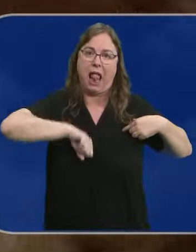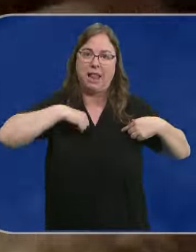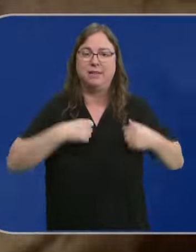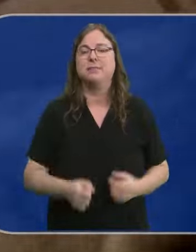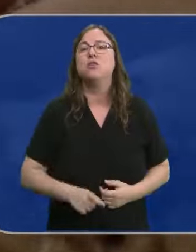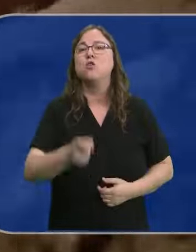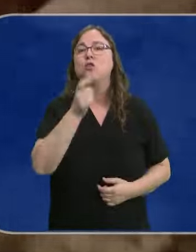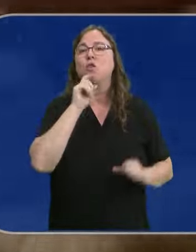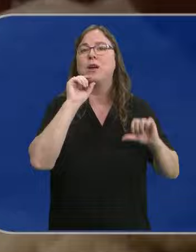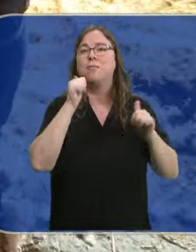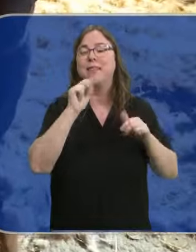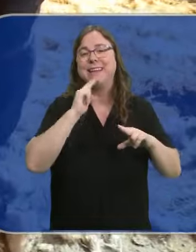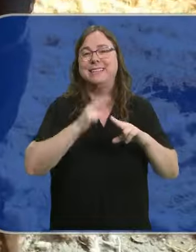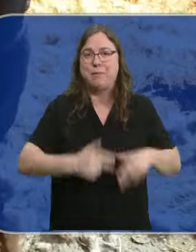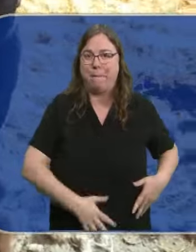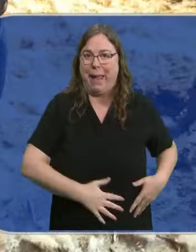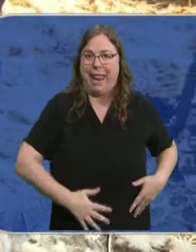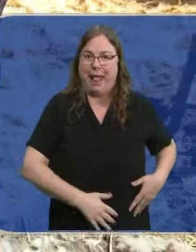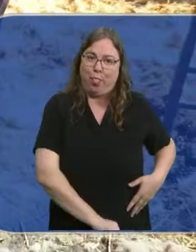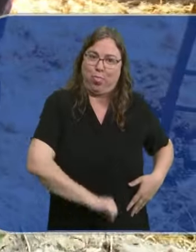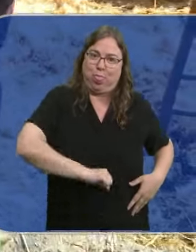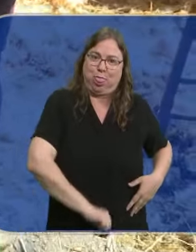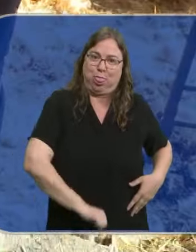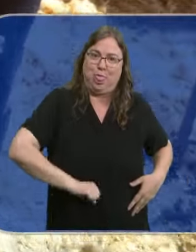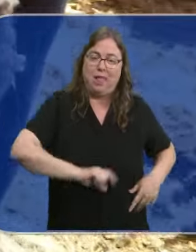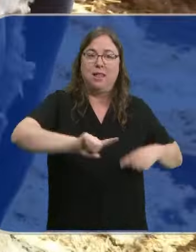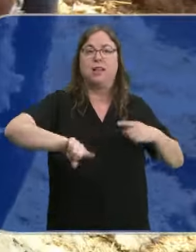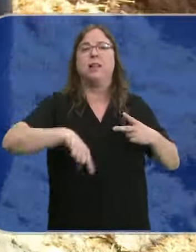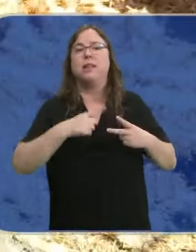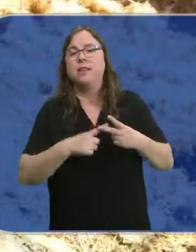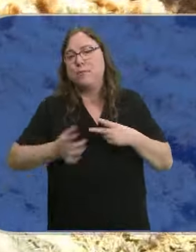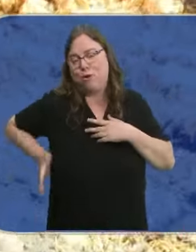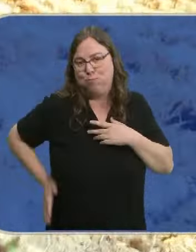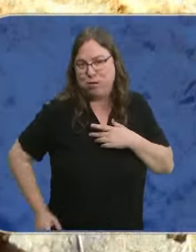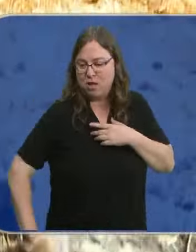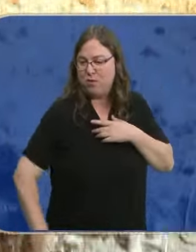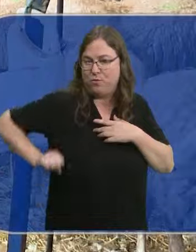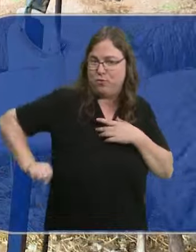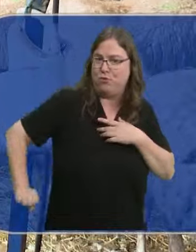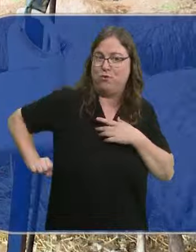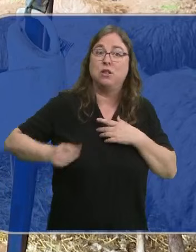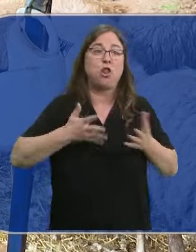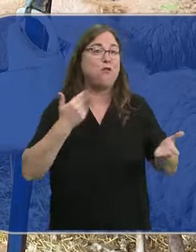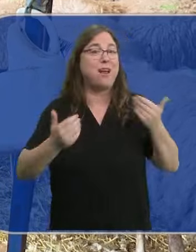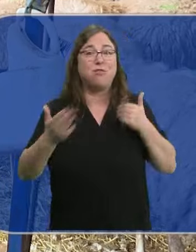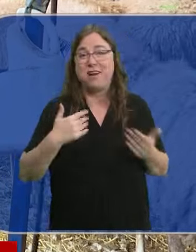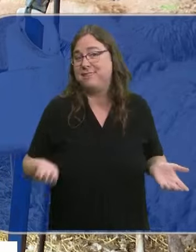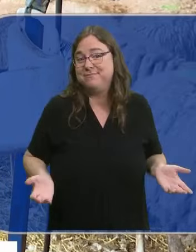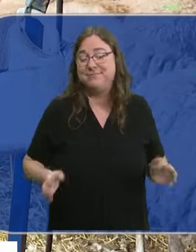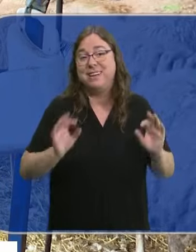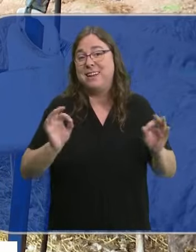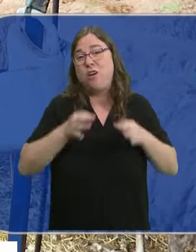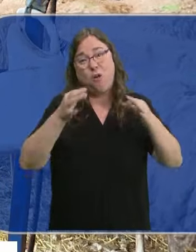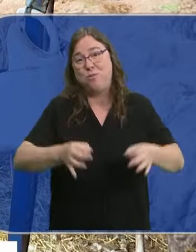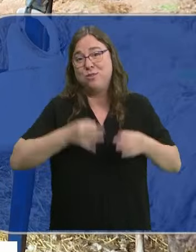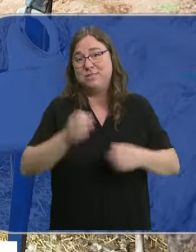por lo que se llama la barrigada. Luego pasas al cuarto y ahí ya quitándole toda la lana. Y bueno,